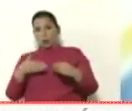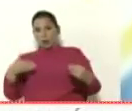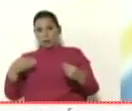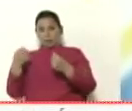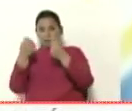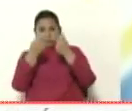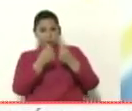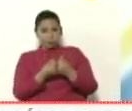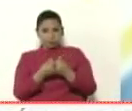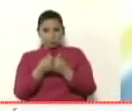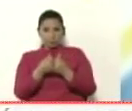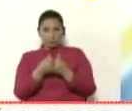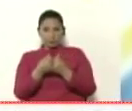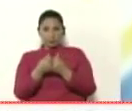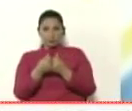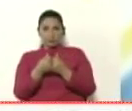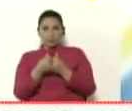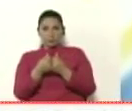efectivo